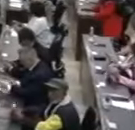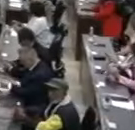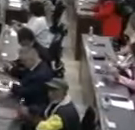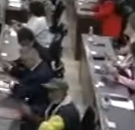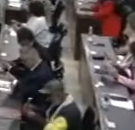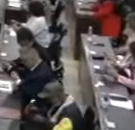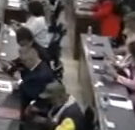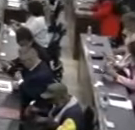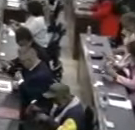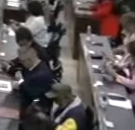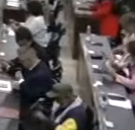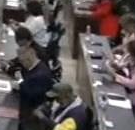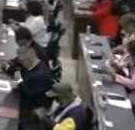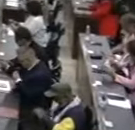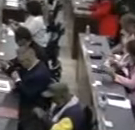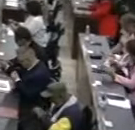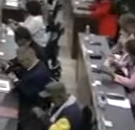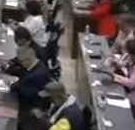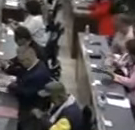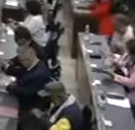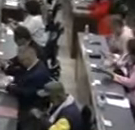Solicita al tribunal de oradores, se le concede.